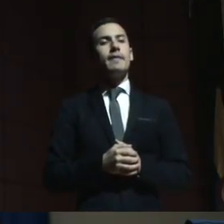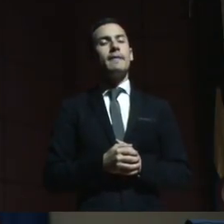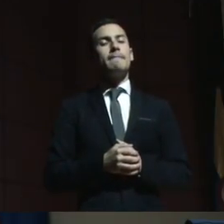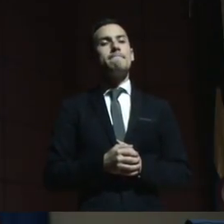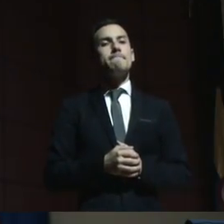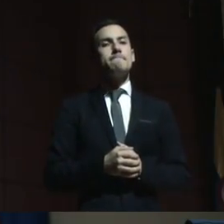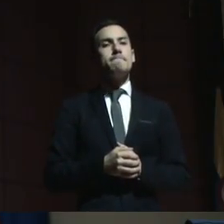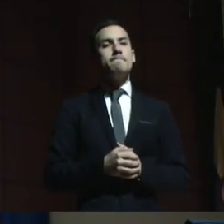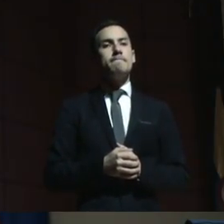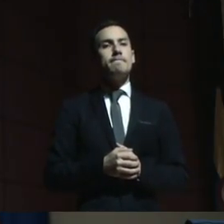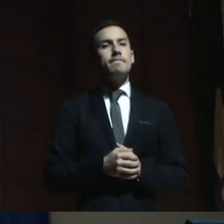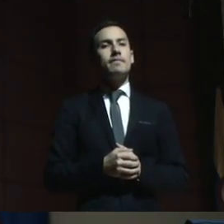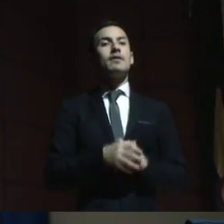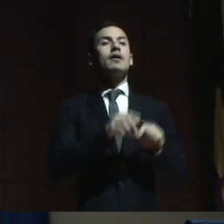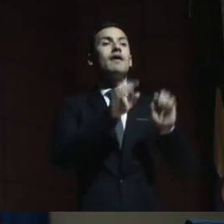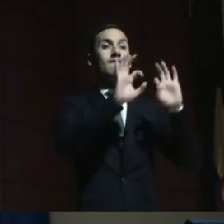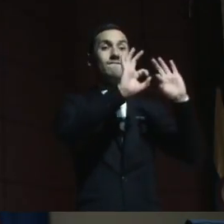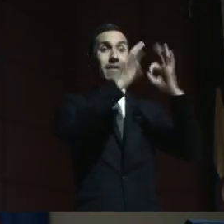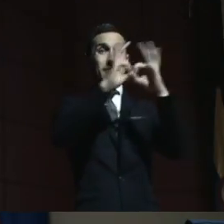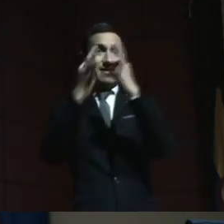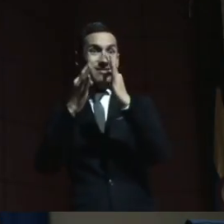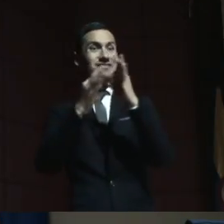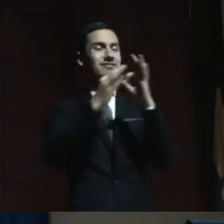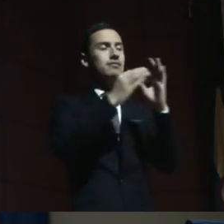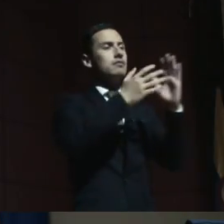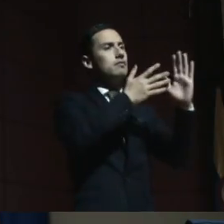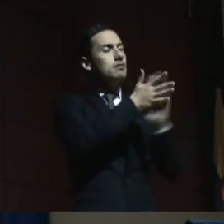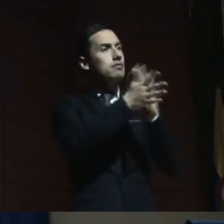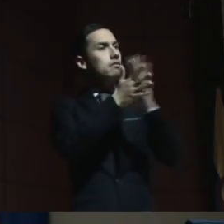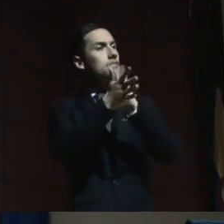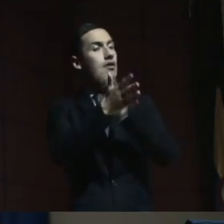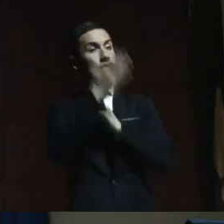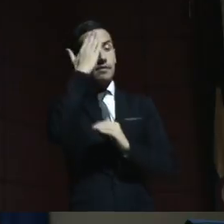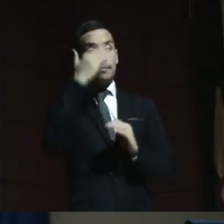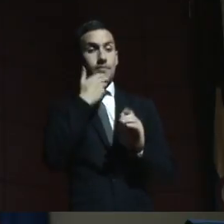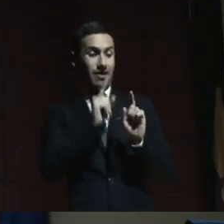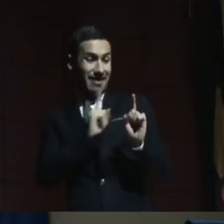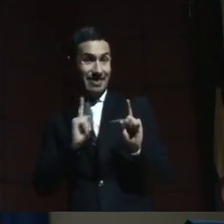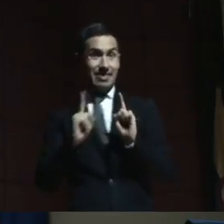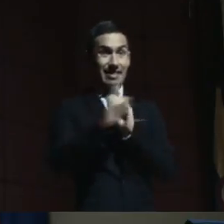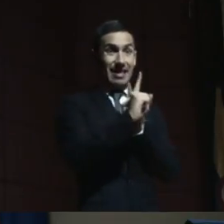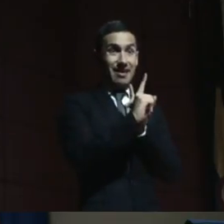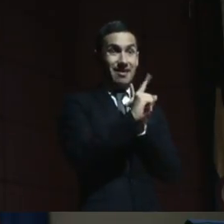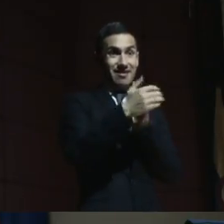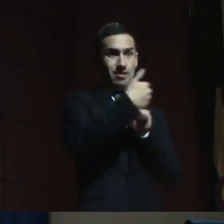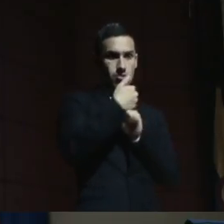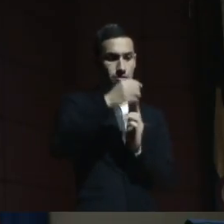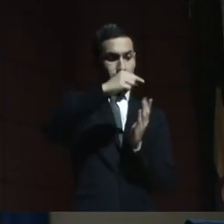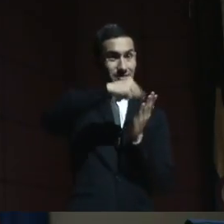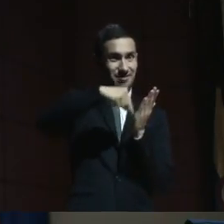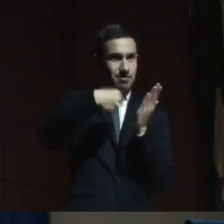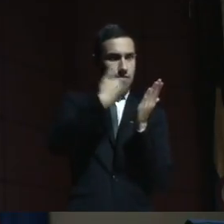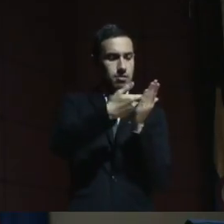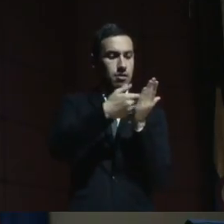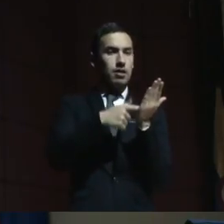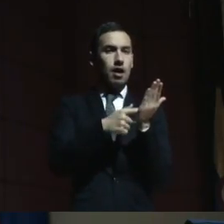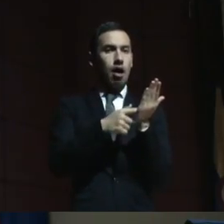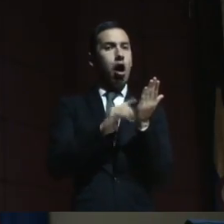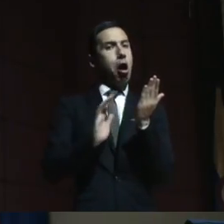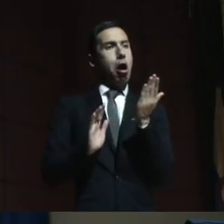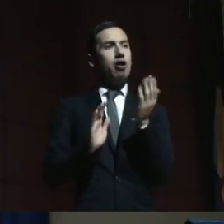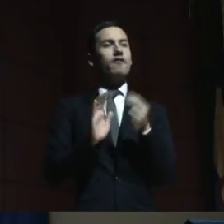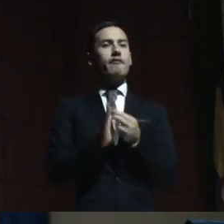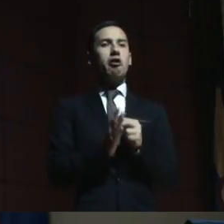también algunas nos manifiestan que les han dicho que si está interdicto no puede ser culpado por actos